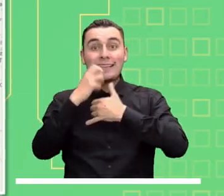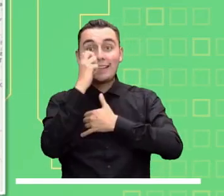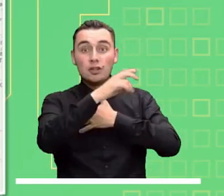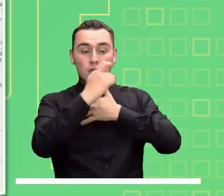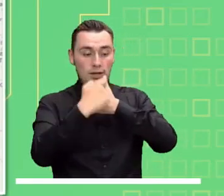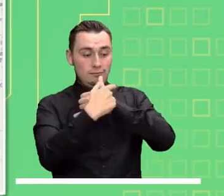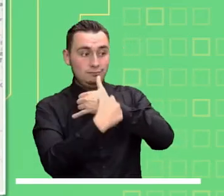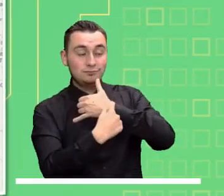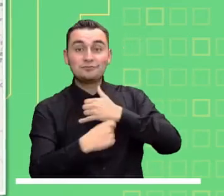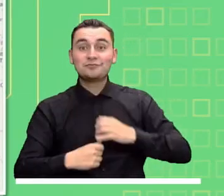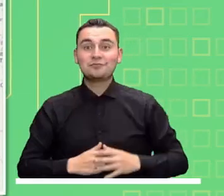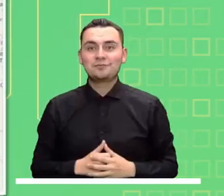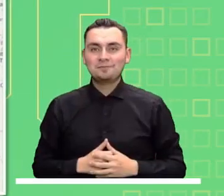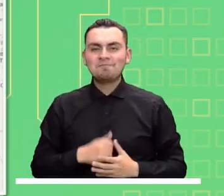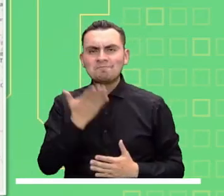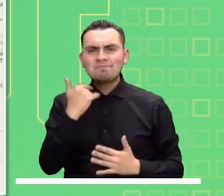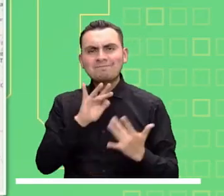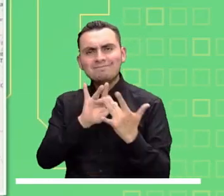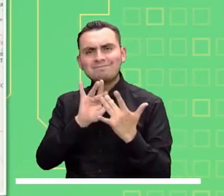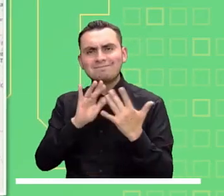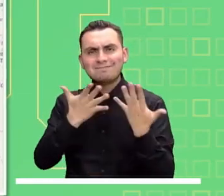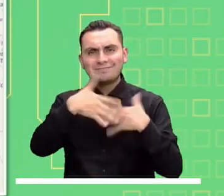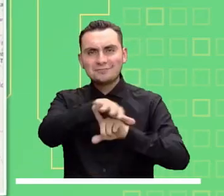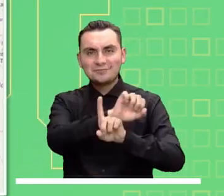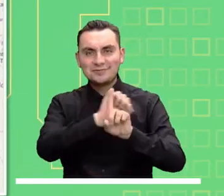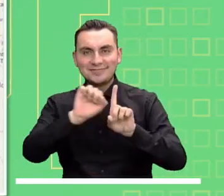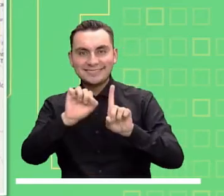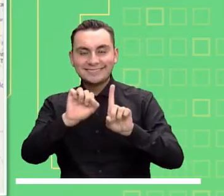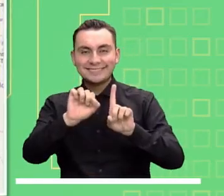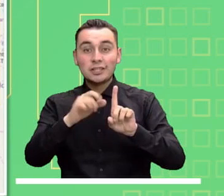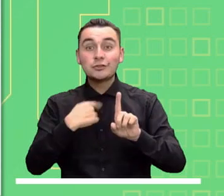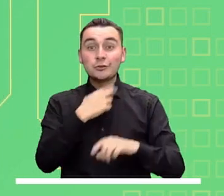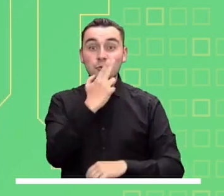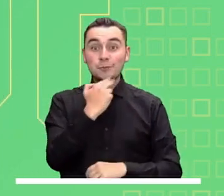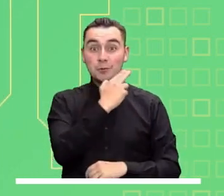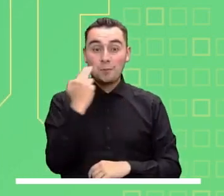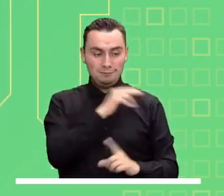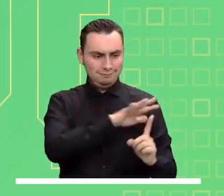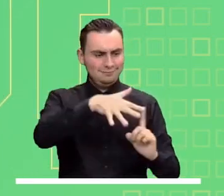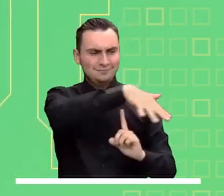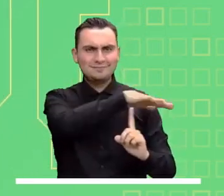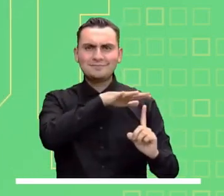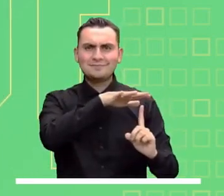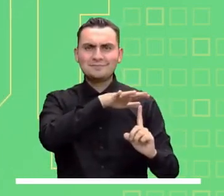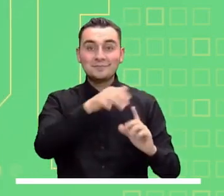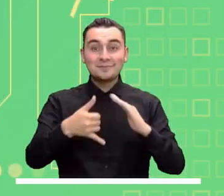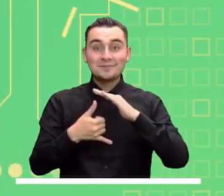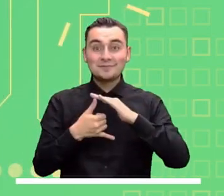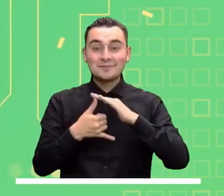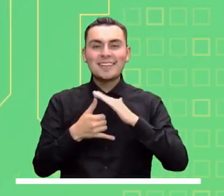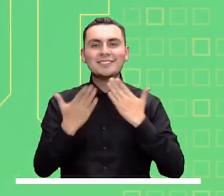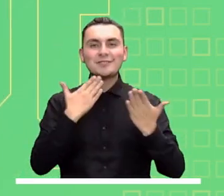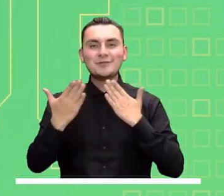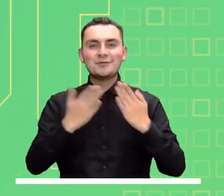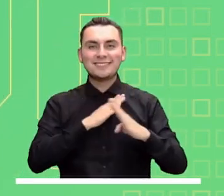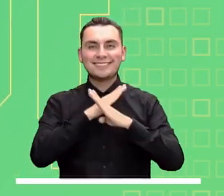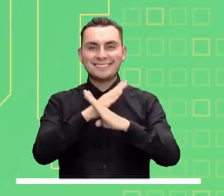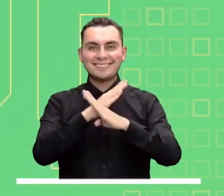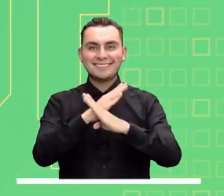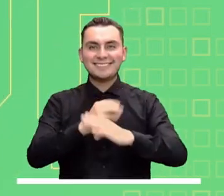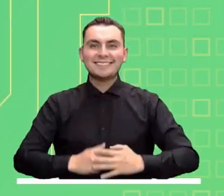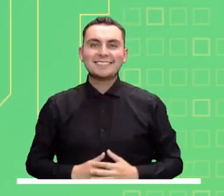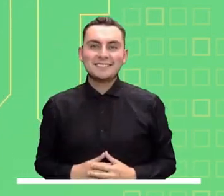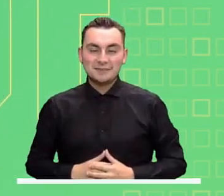Alerta naranja por tiempo lluvioso en el centro y occidente del Caribe, así como en el norte del Océano Pacífico. Los esperamos en